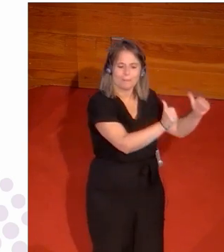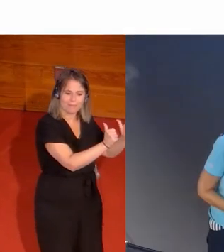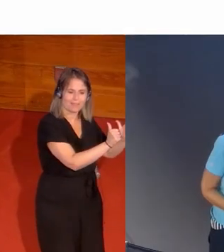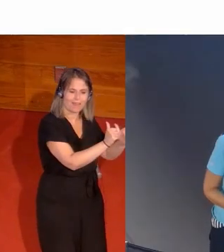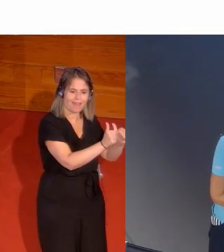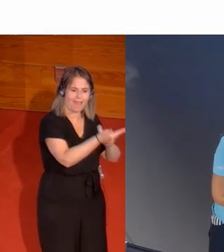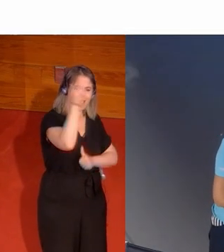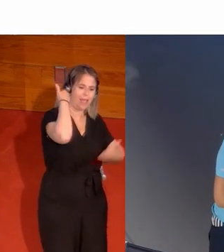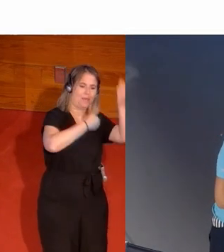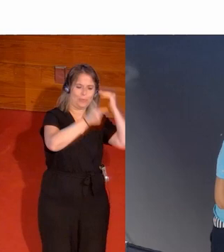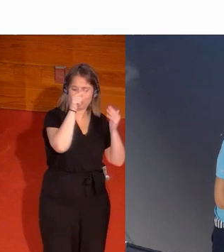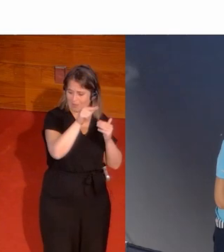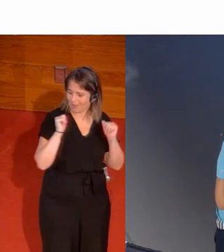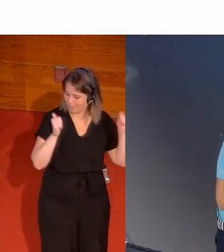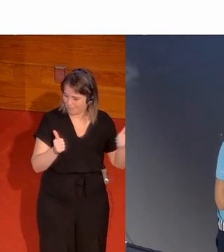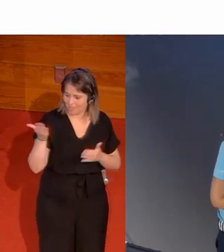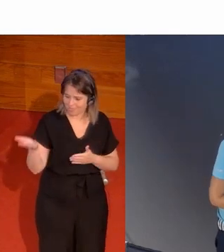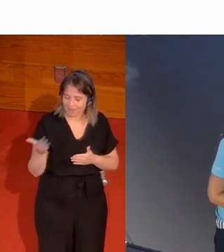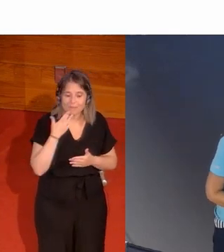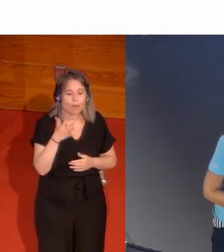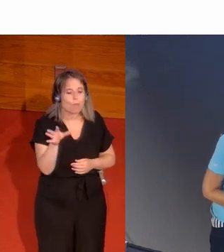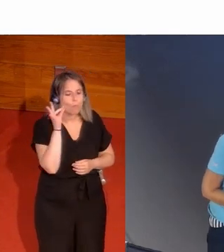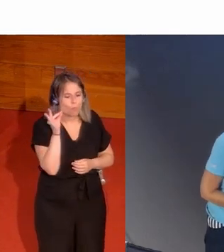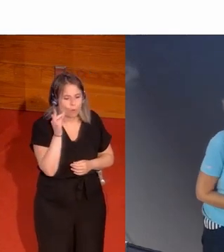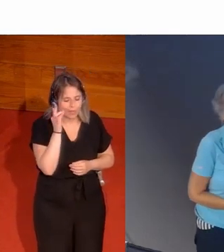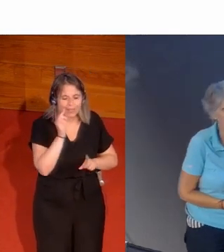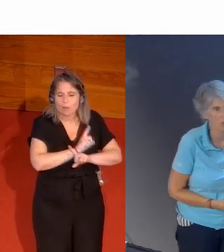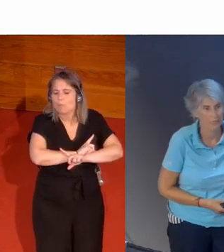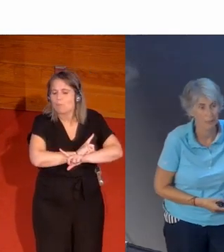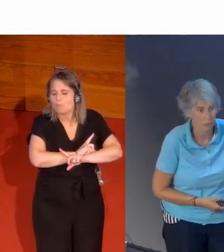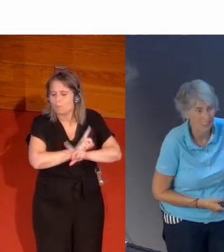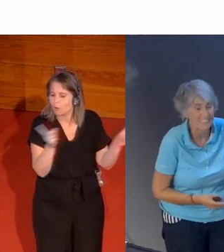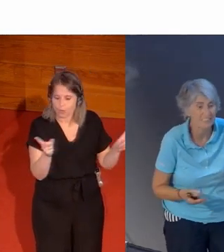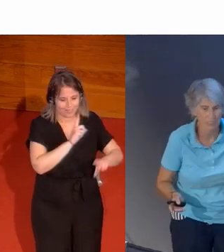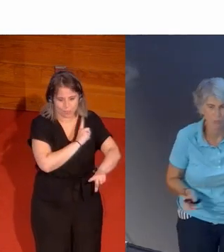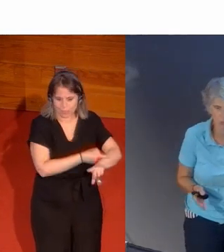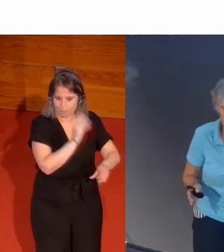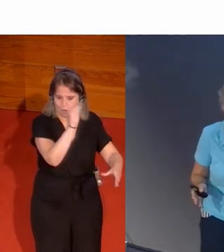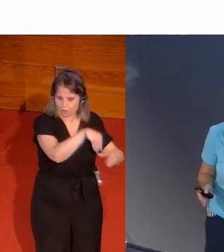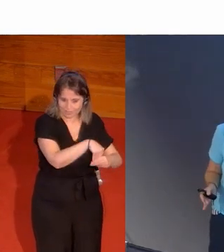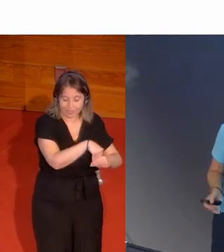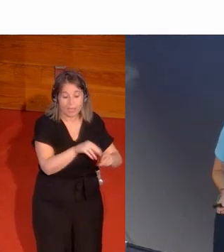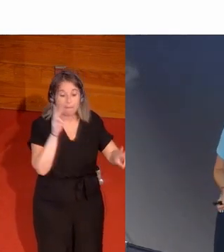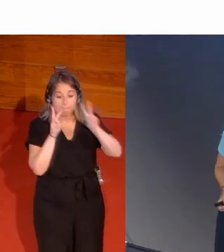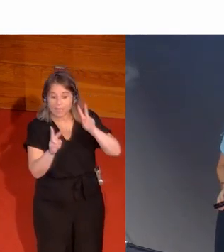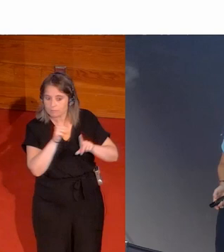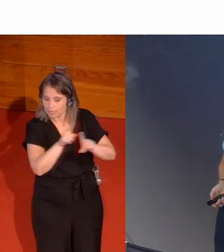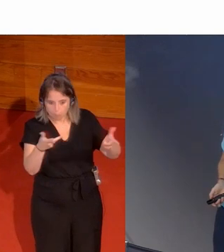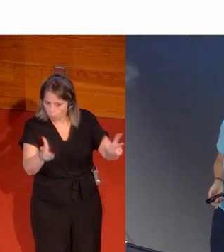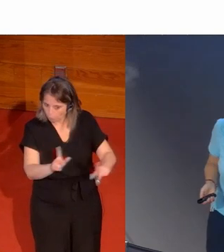Antigua. En la Grecia Antigua, las mujeres tenían prohibido estar en el deporte, ni siquiera como espectadoras.